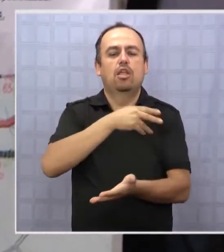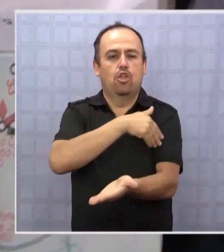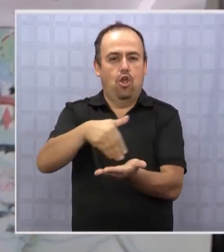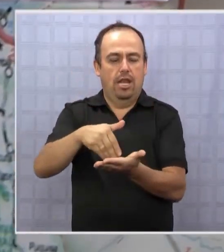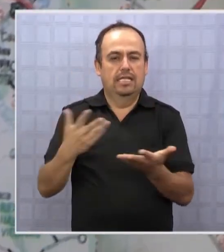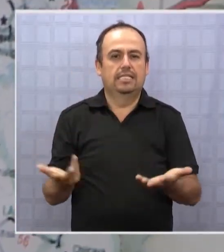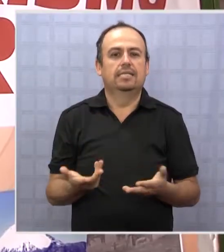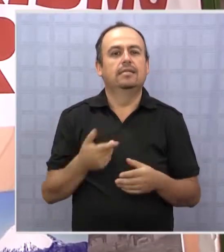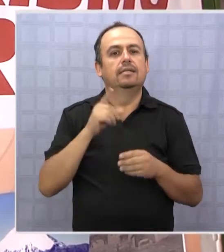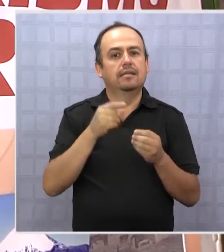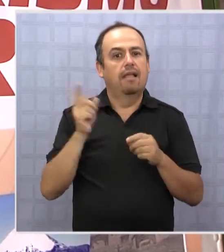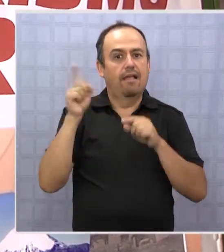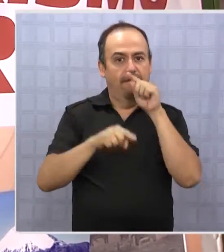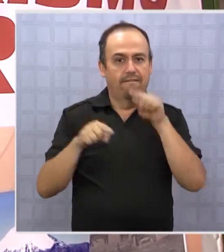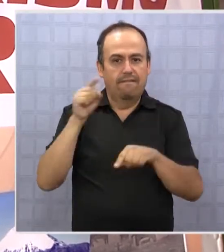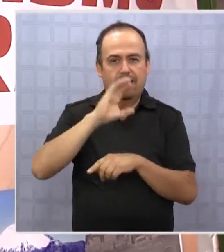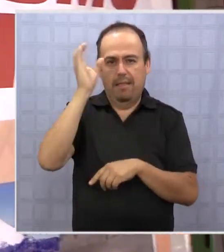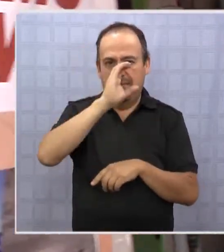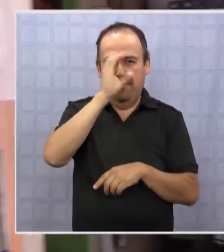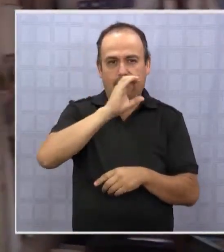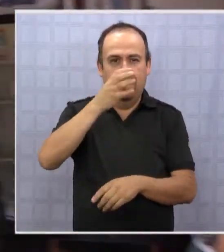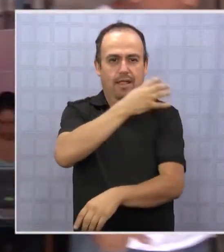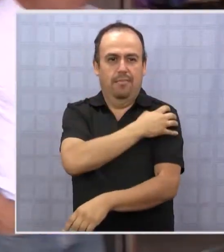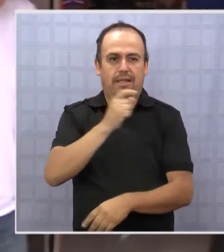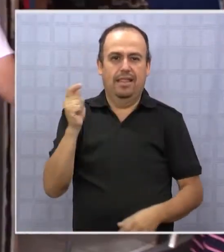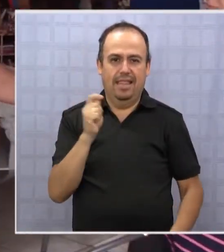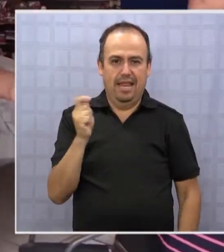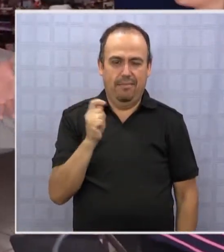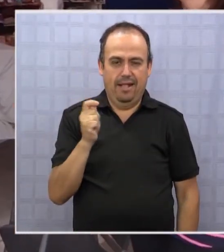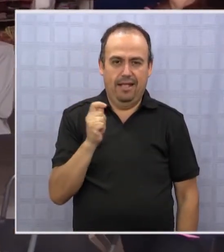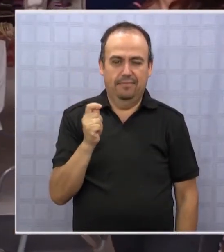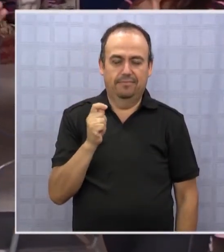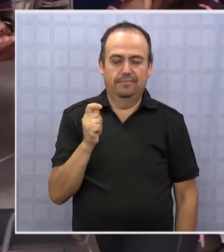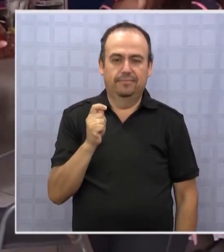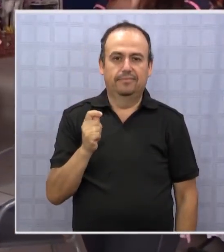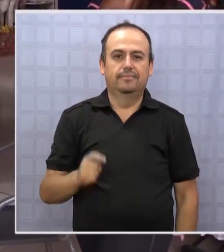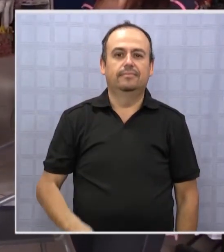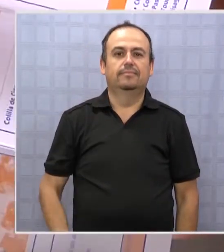buena parte de ellos recorran los atractivos de la región de Tarapacá.